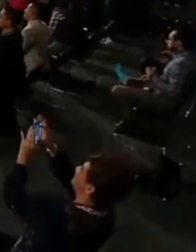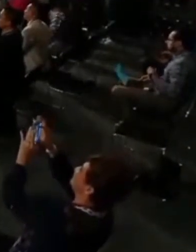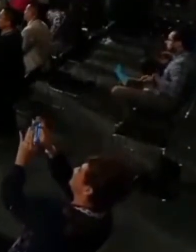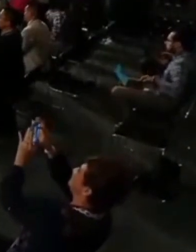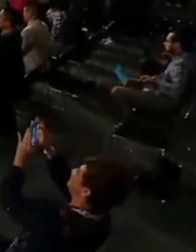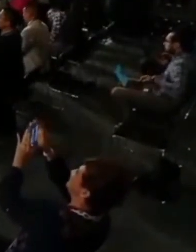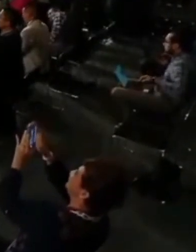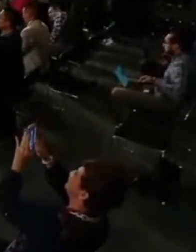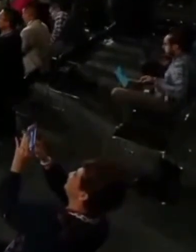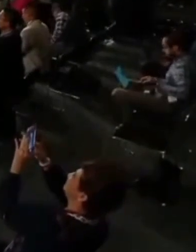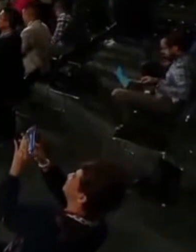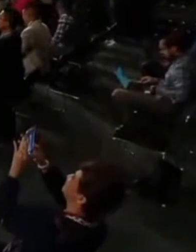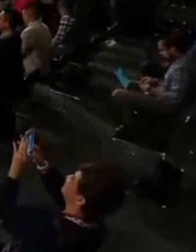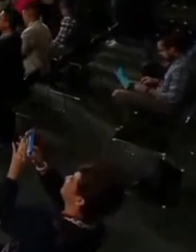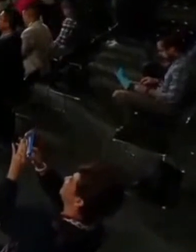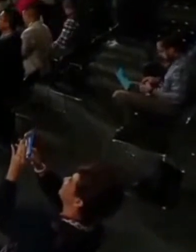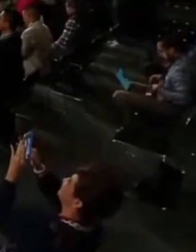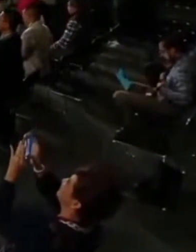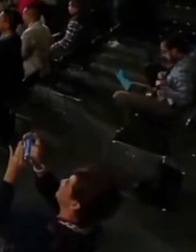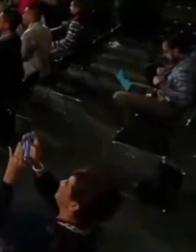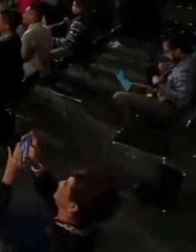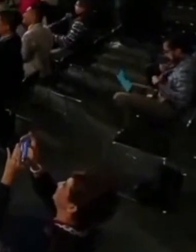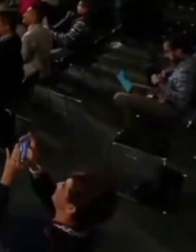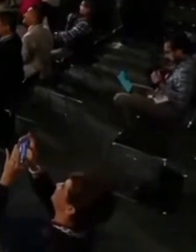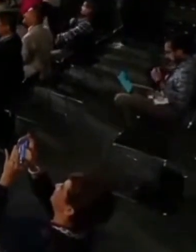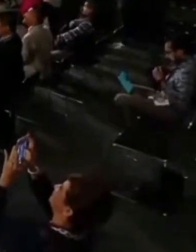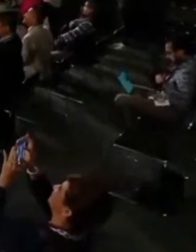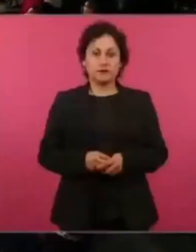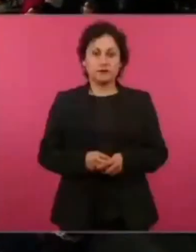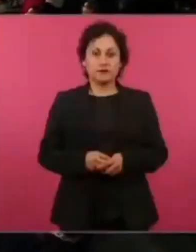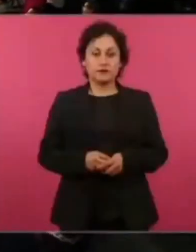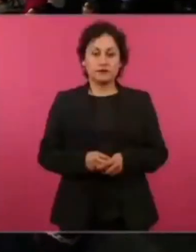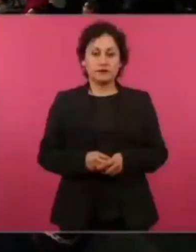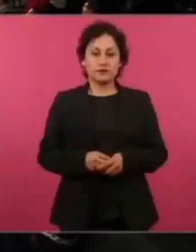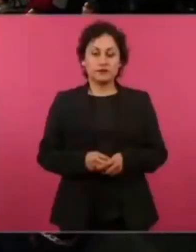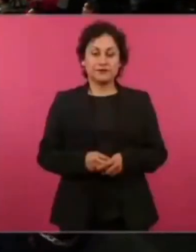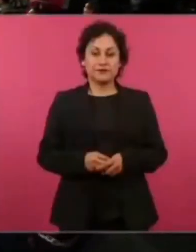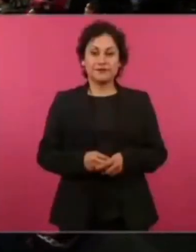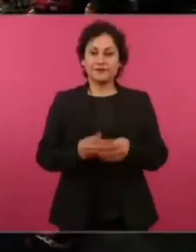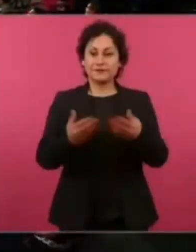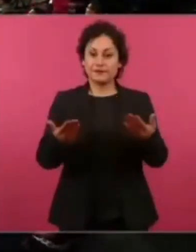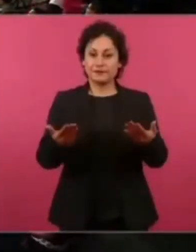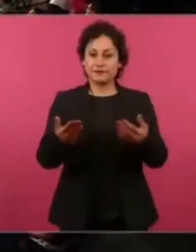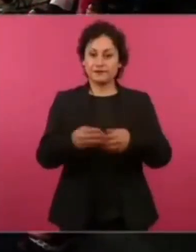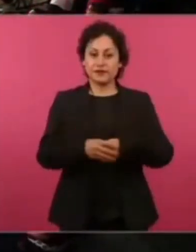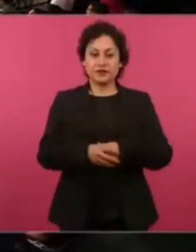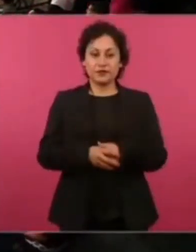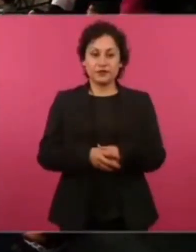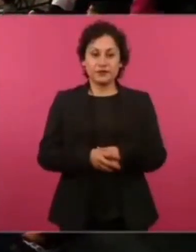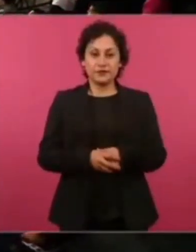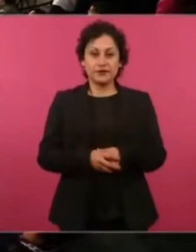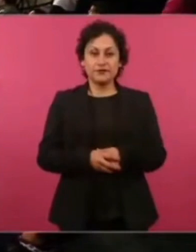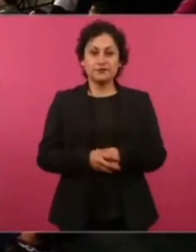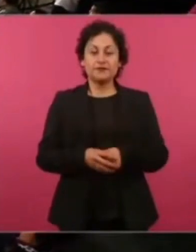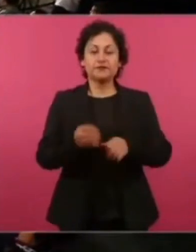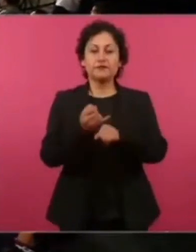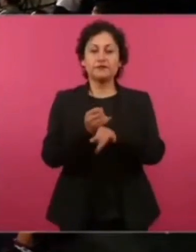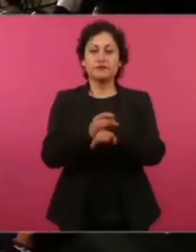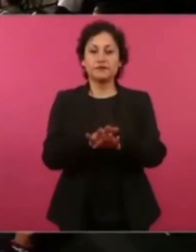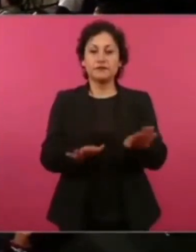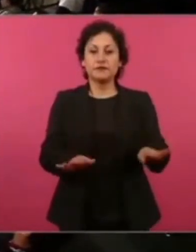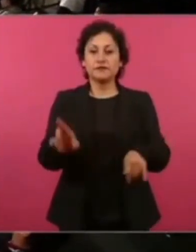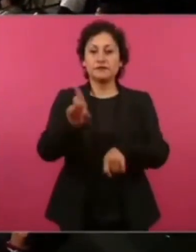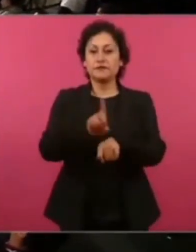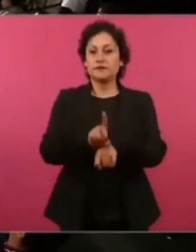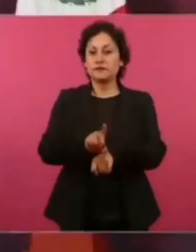Bueno, bueno, vamos a a informar este día jueves hay una buena